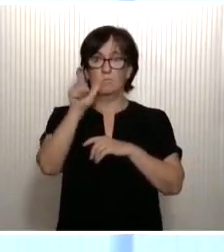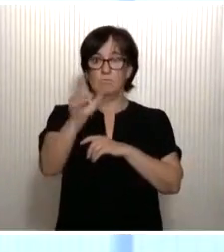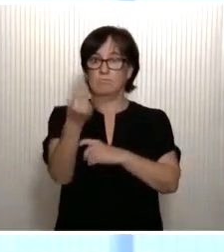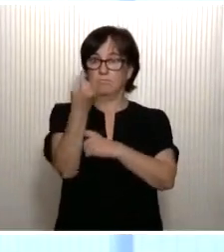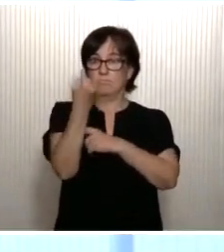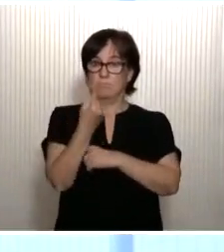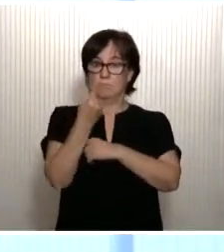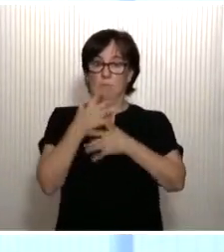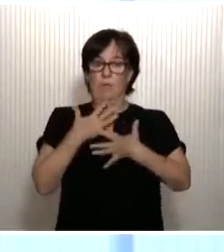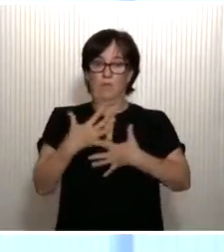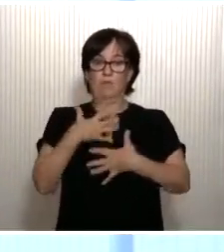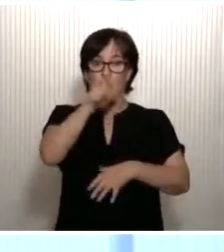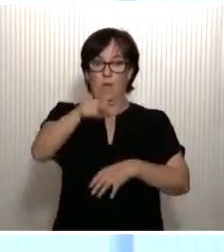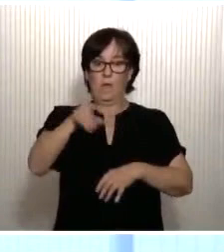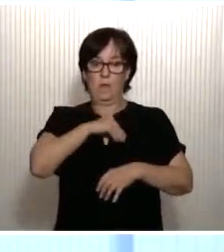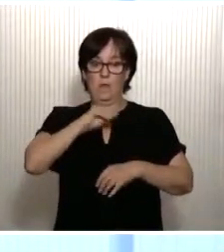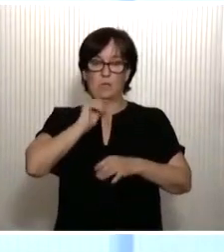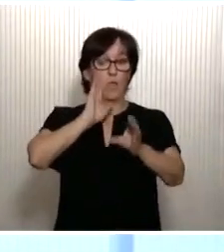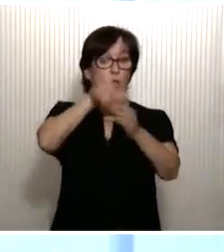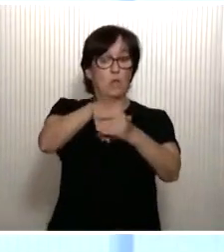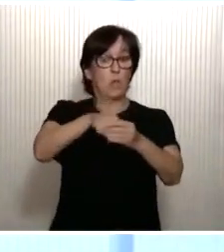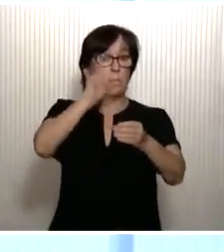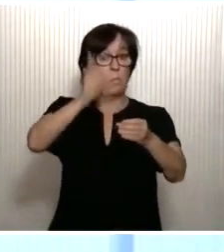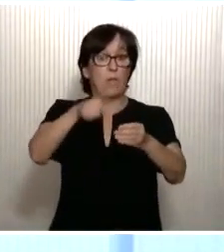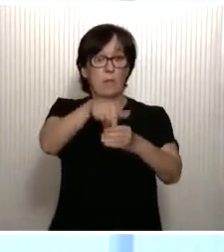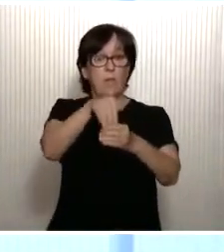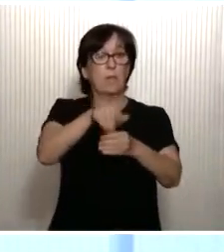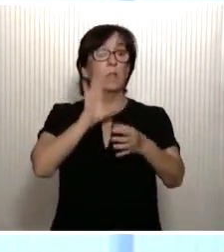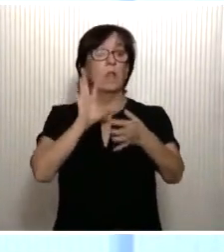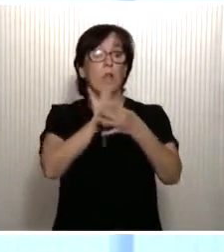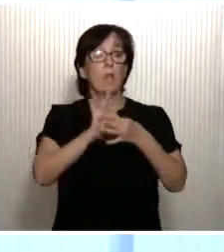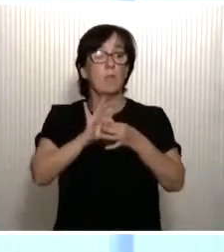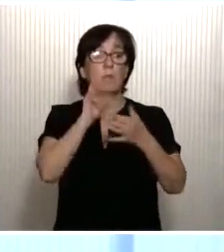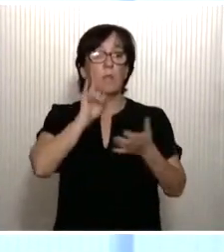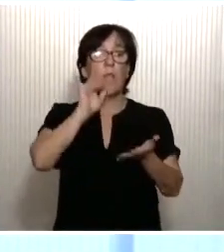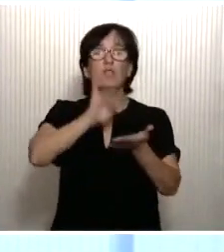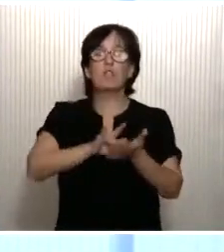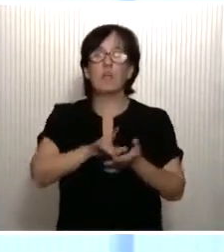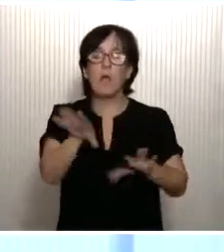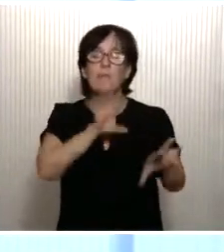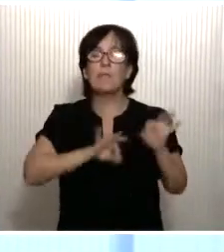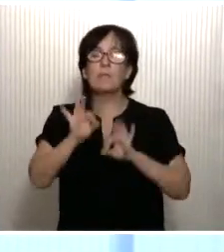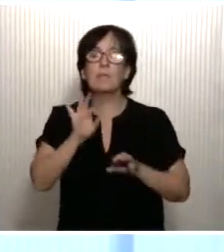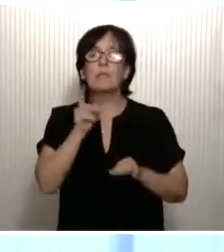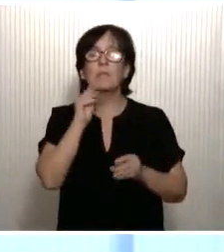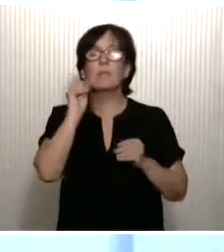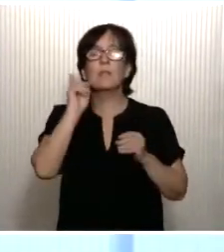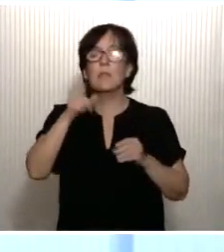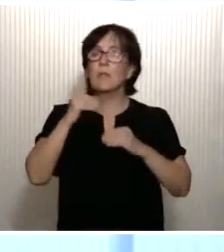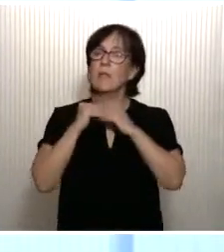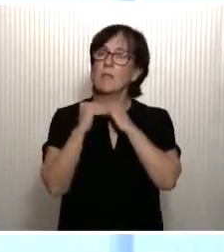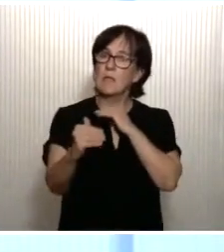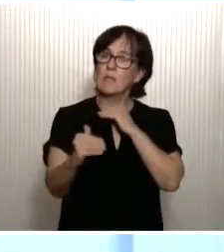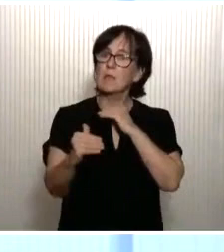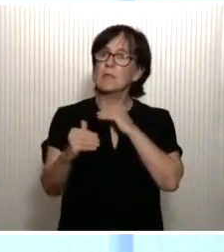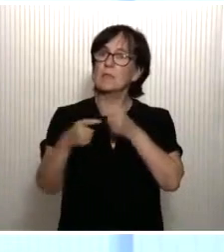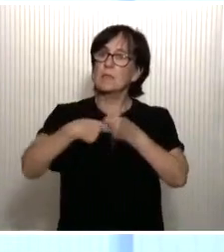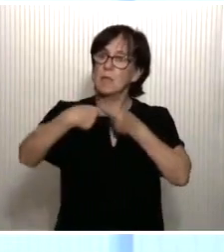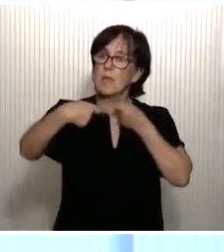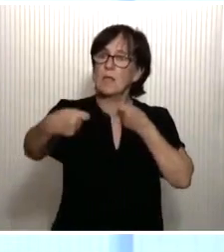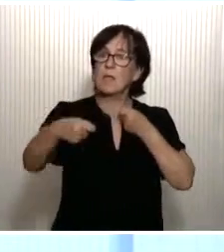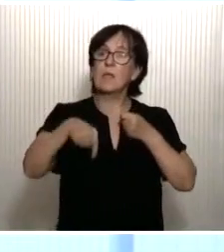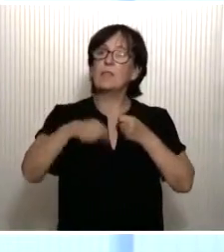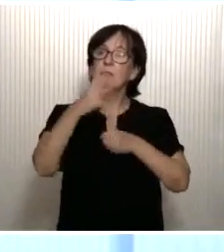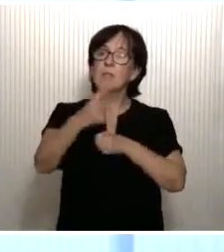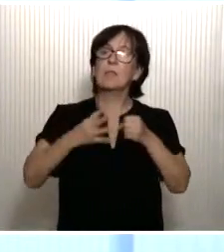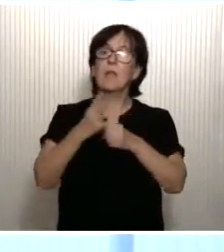expresada en las urnas y materializada en el Gobierno de coalición. Pero nos toca ahora decidir si, además de ser estable y dilatada esta legislatura,